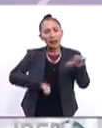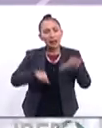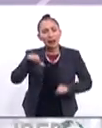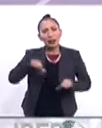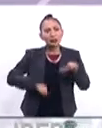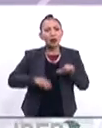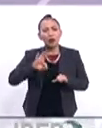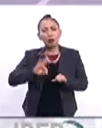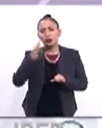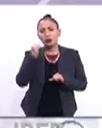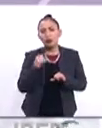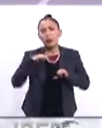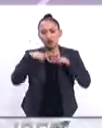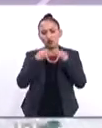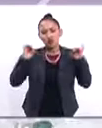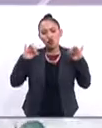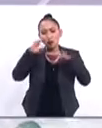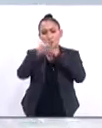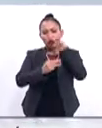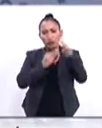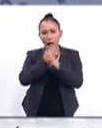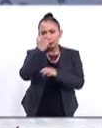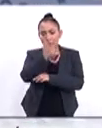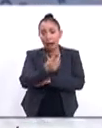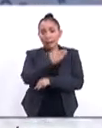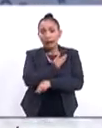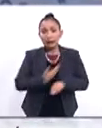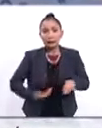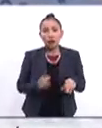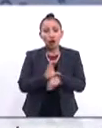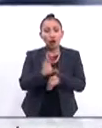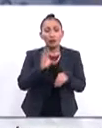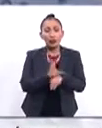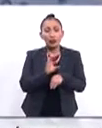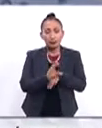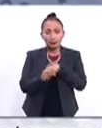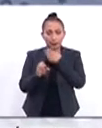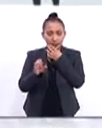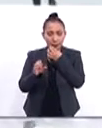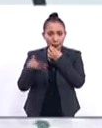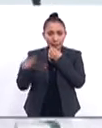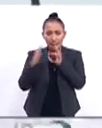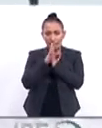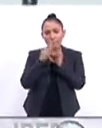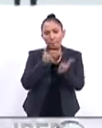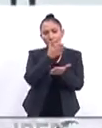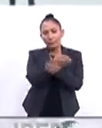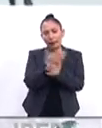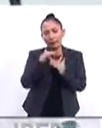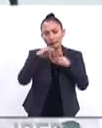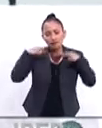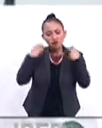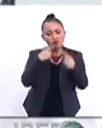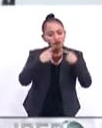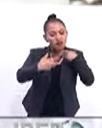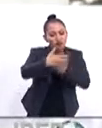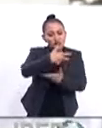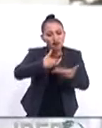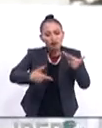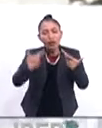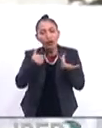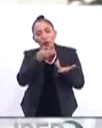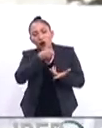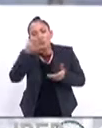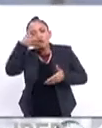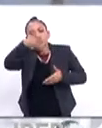del 49º Foro Económico Mundial el presidente de Colombia Iván Duque participó en la mesa de debate dando